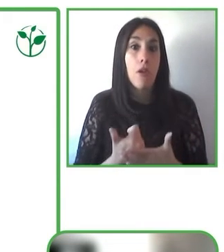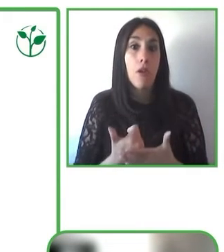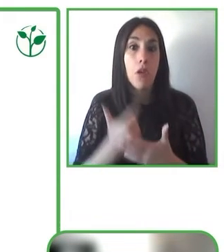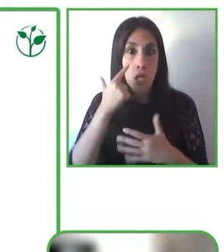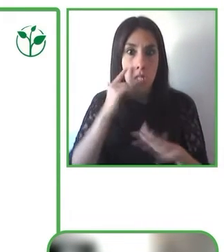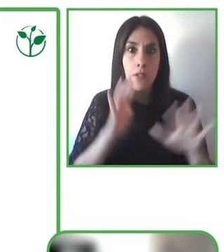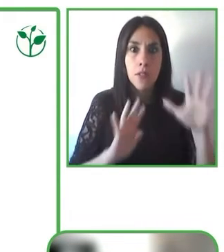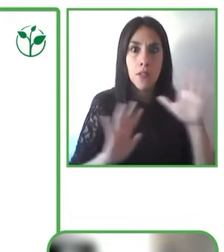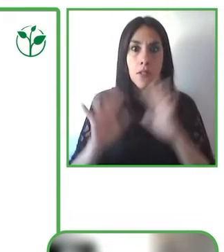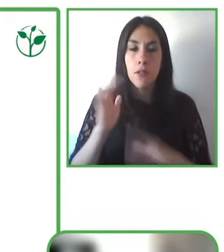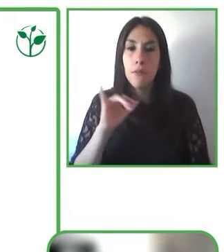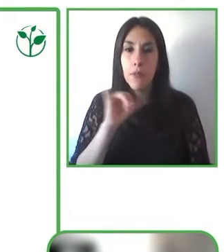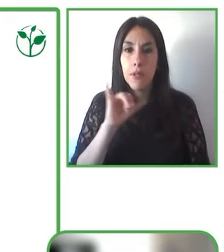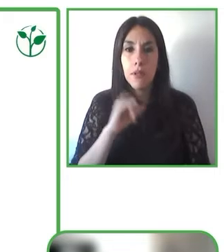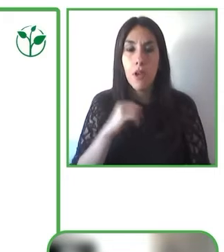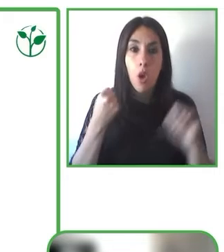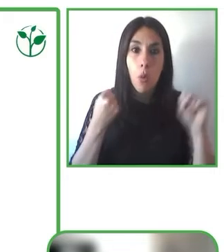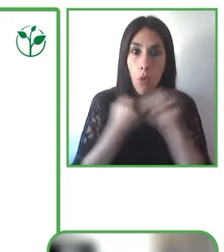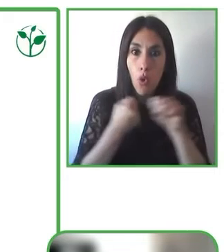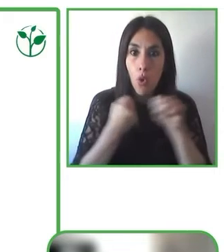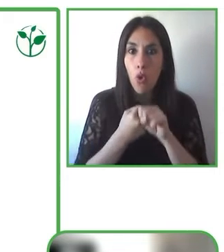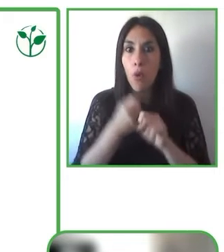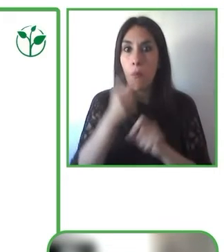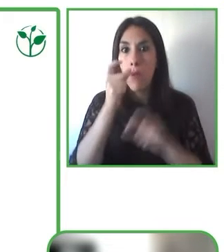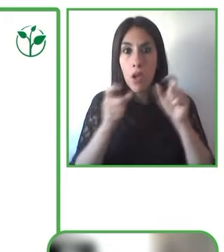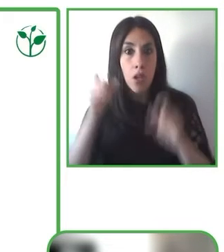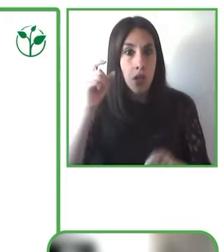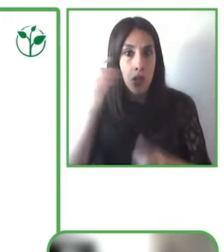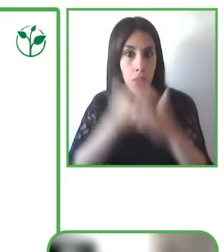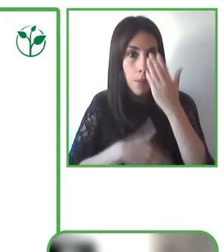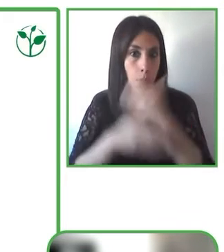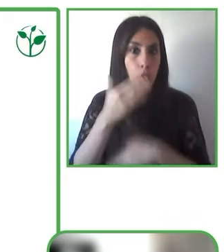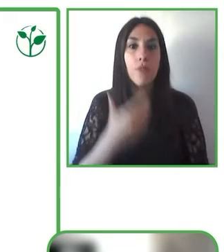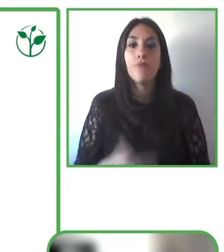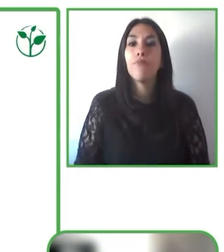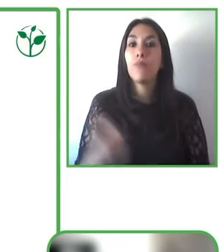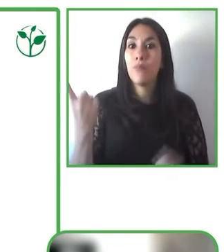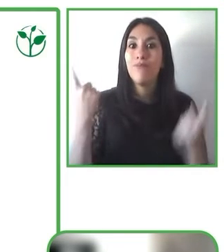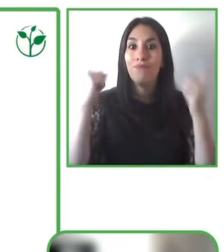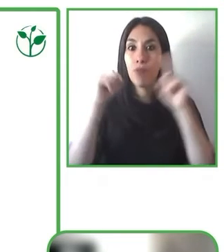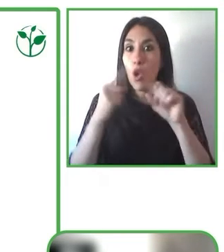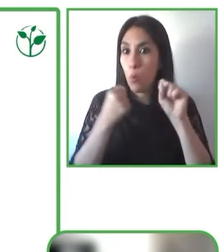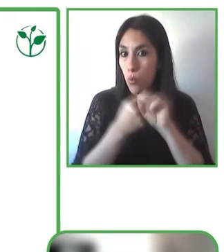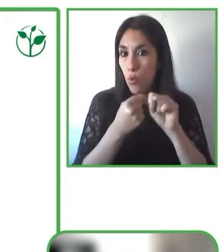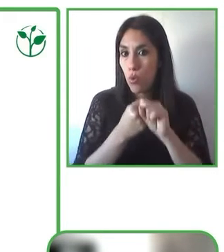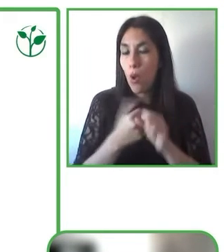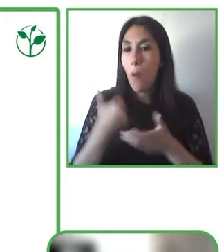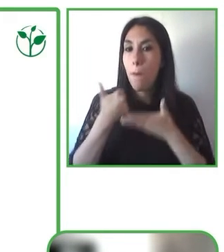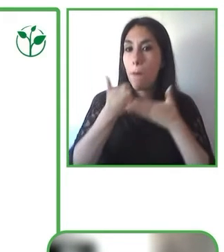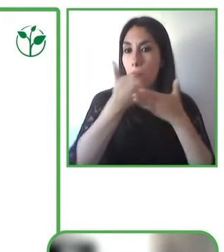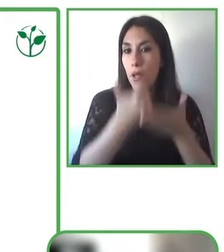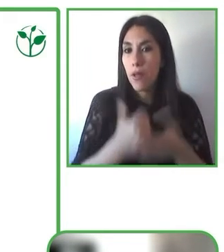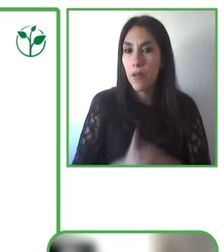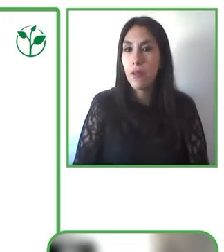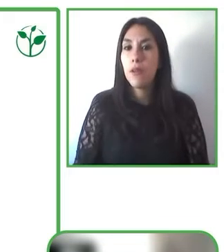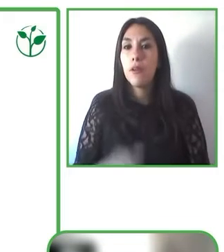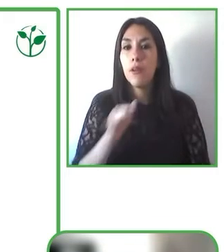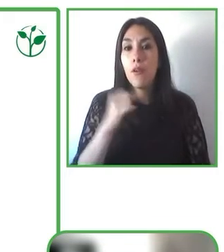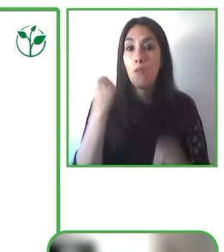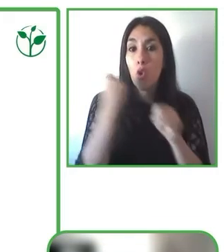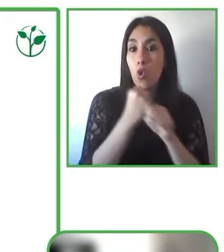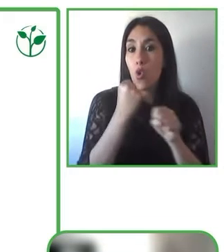con necesidades particulares. Y también trabajamos con las organizaciones de usuarios que